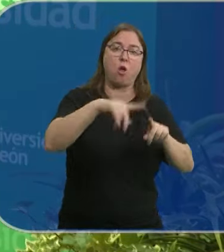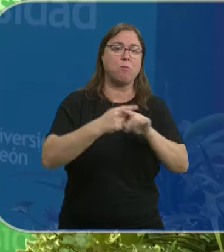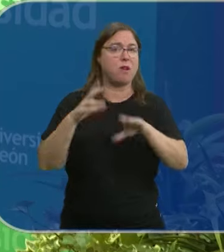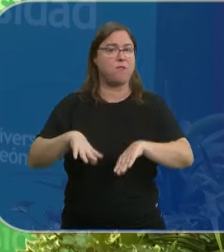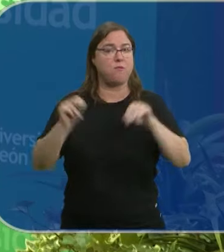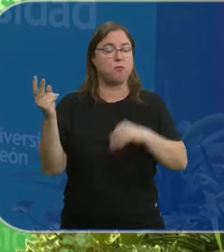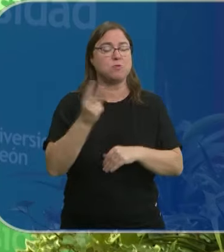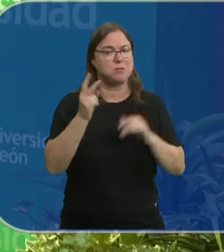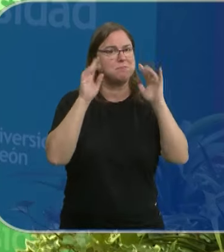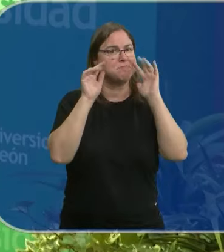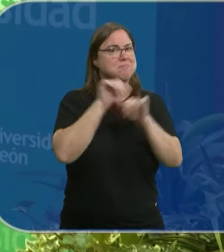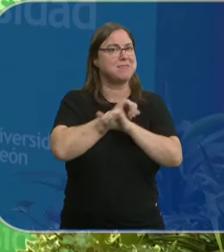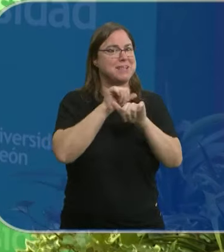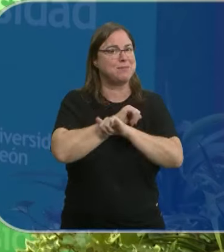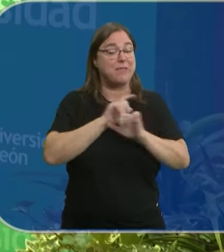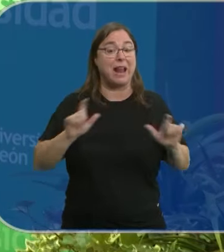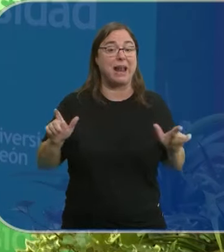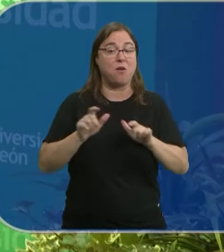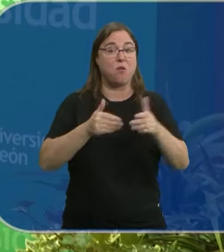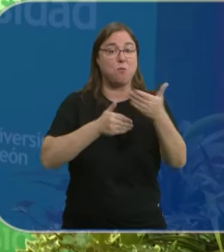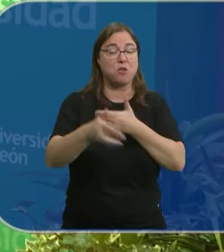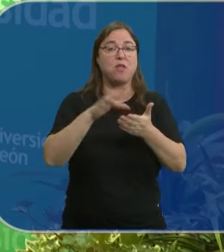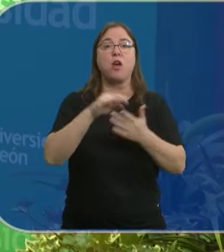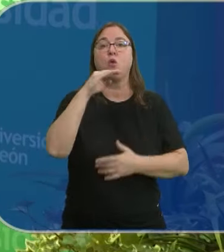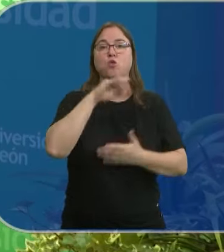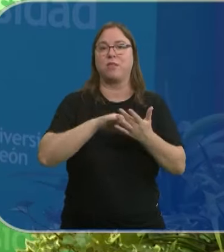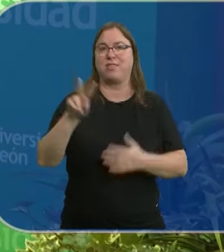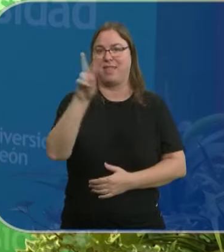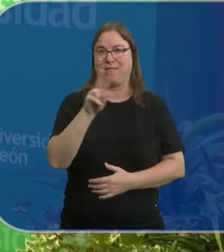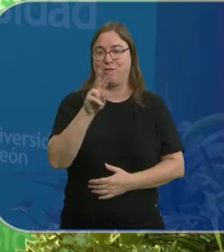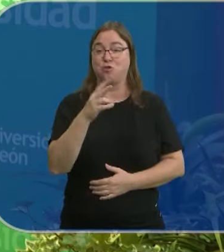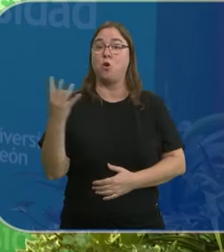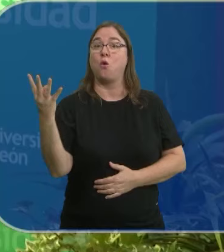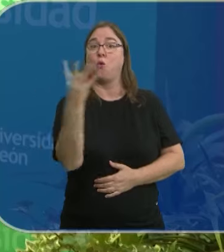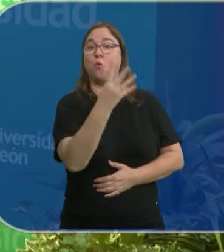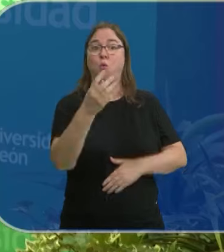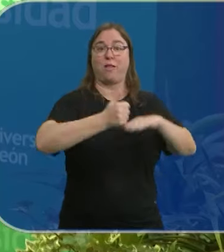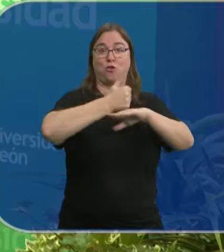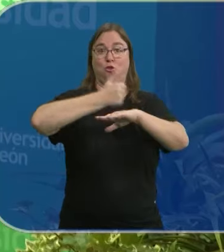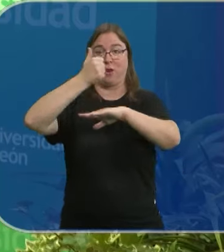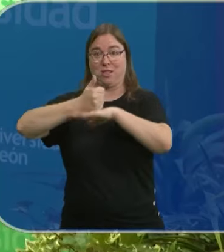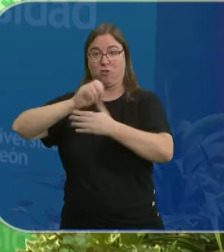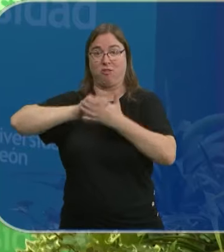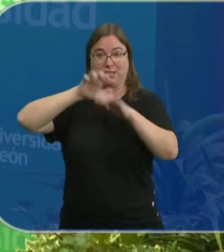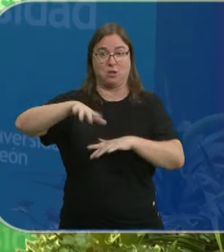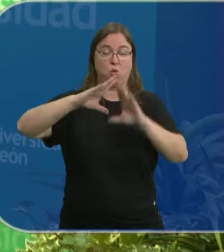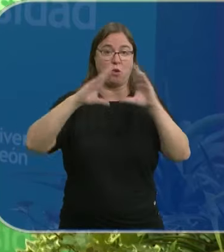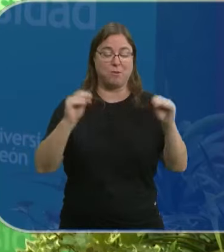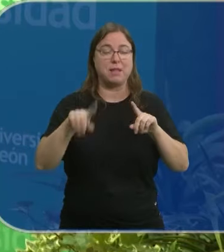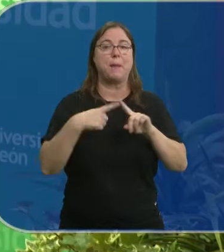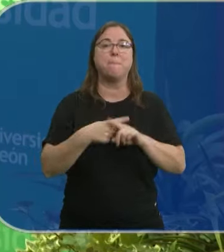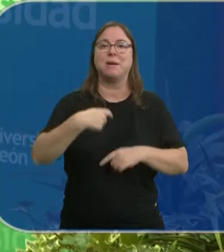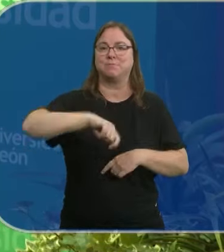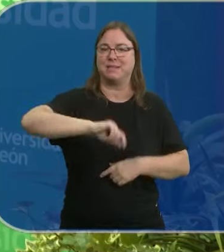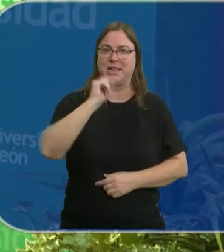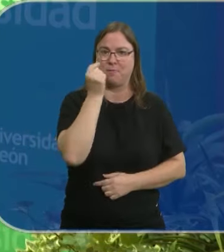y Burgos tienen sus esperanzas puestas en la reunión del próximo 2 de octubre entre los cuatro rectores de las Universidades Públicas de Castilla y León y el